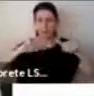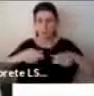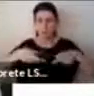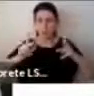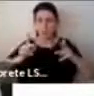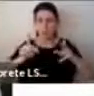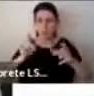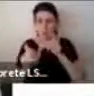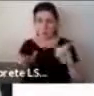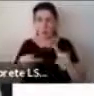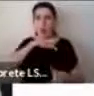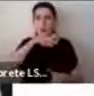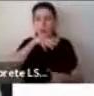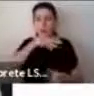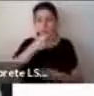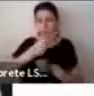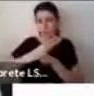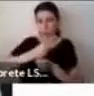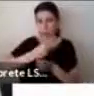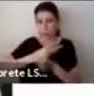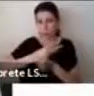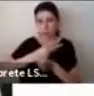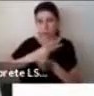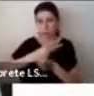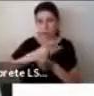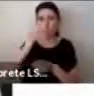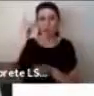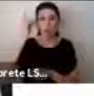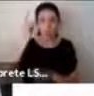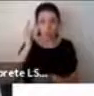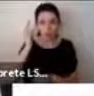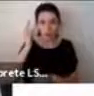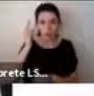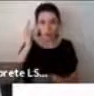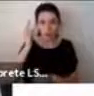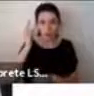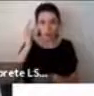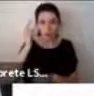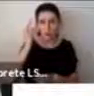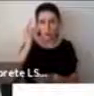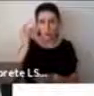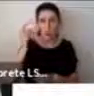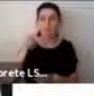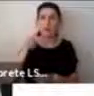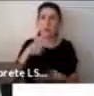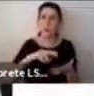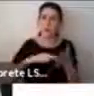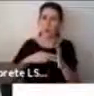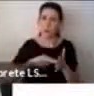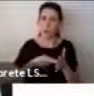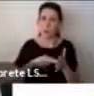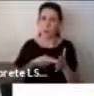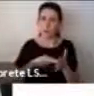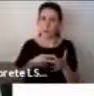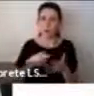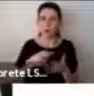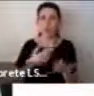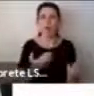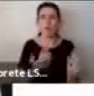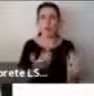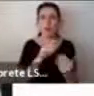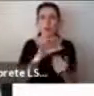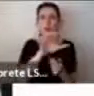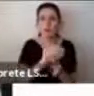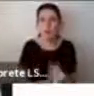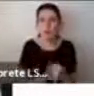con síndrome de Down. Y eso también lleva a otros problemas, por ejemplo, no identificar las necesidades en cuanto a poder,